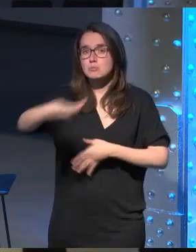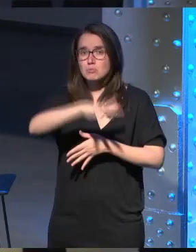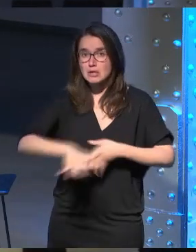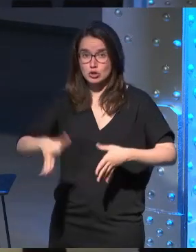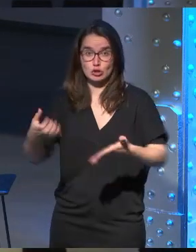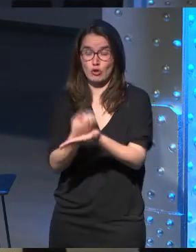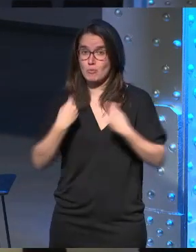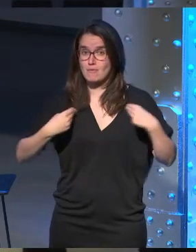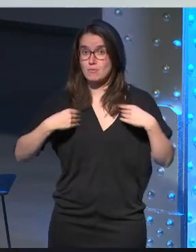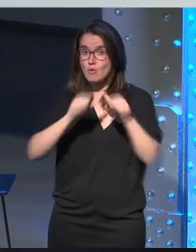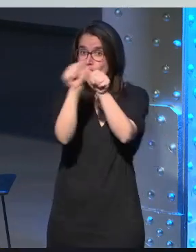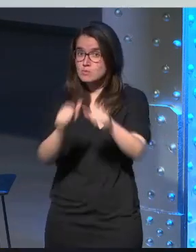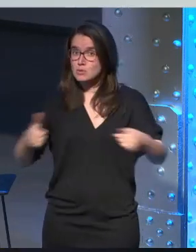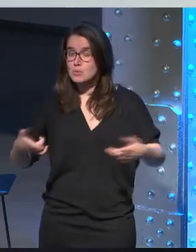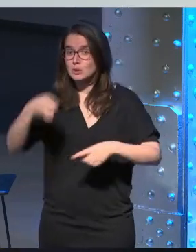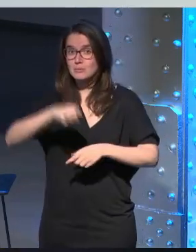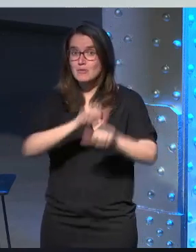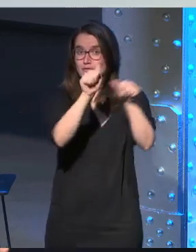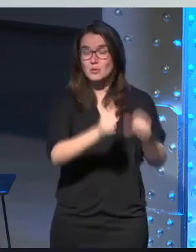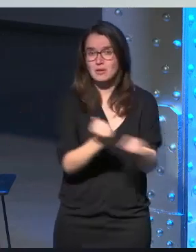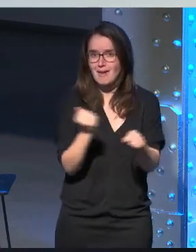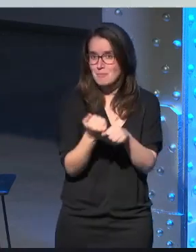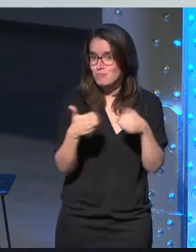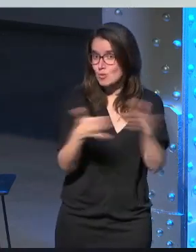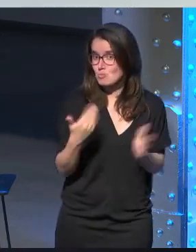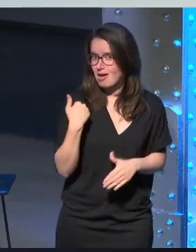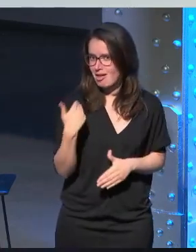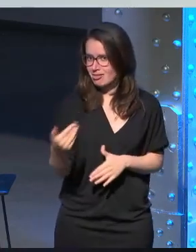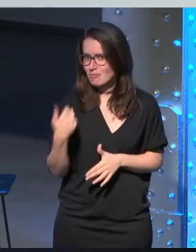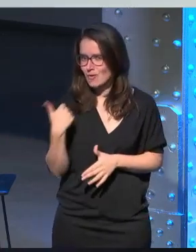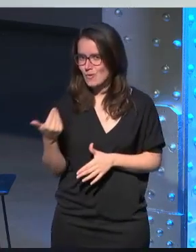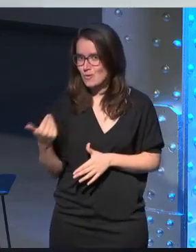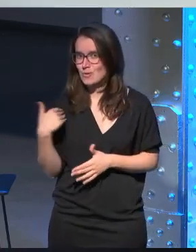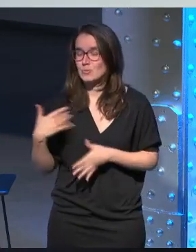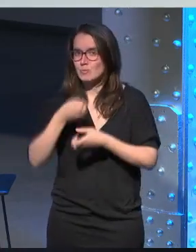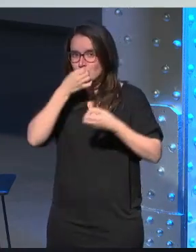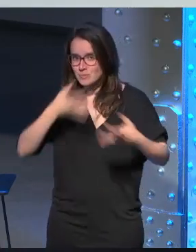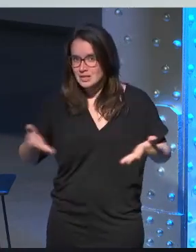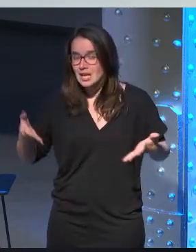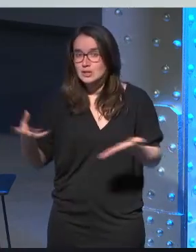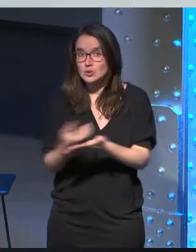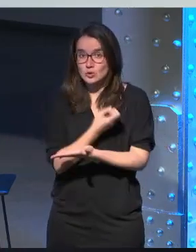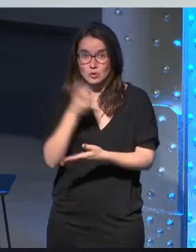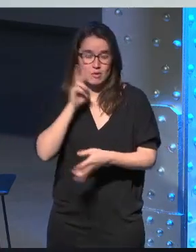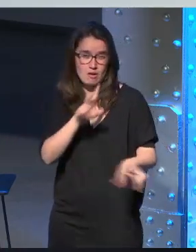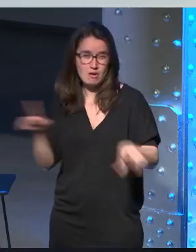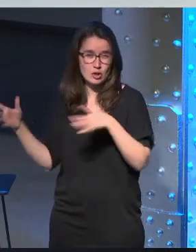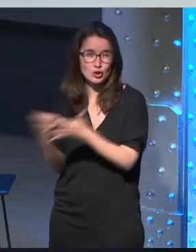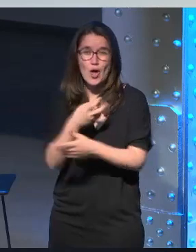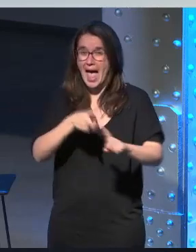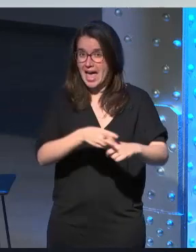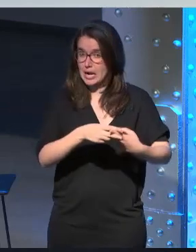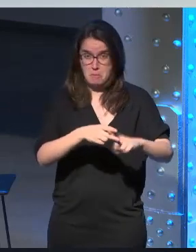que todos vivimos pero además esta forma de trabajar acaba de empezar bien en el fondo esto que hemos visto no dejan de ser